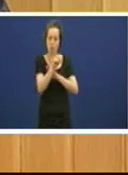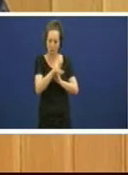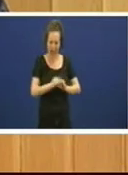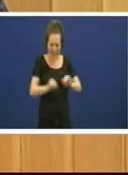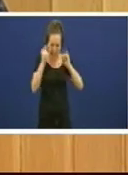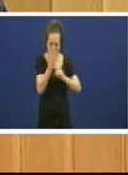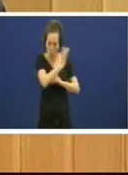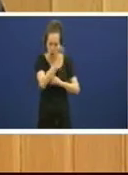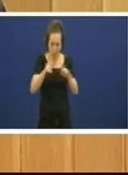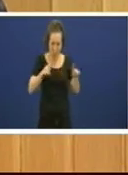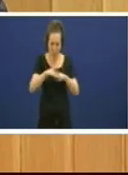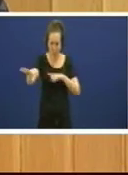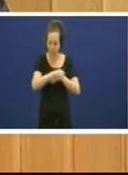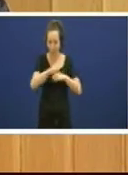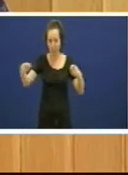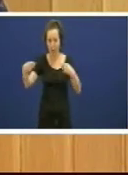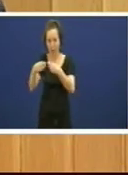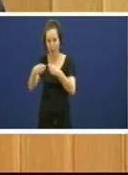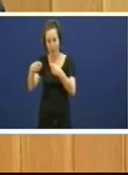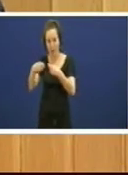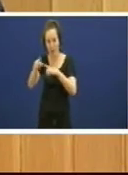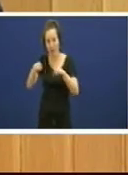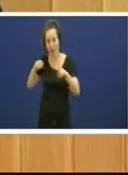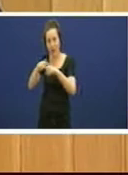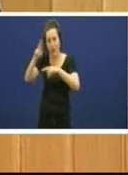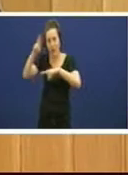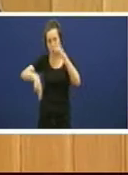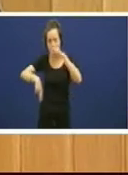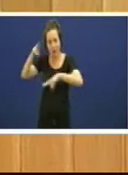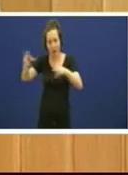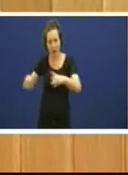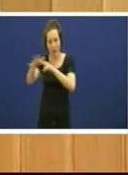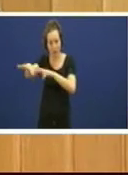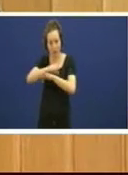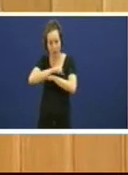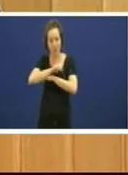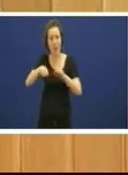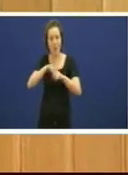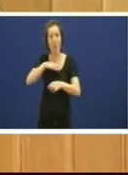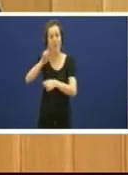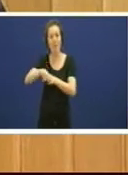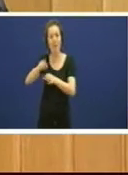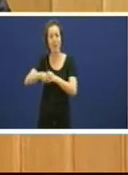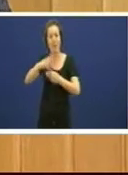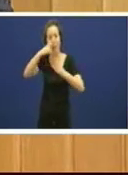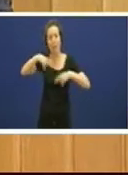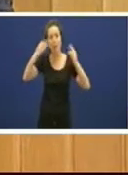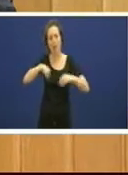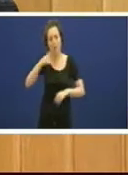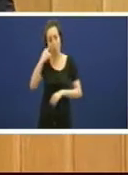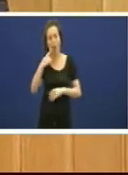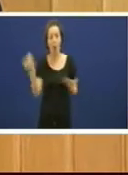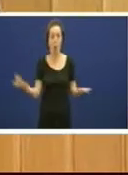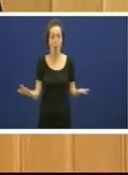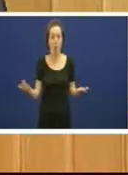participacións de Nova Galicia a banco para ceder xa a Caixa para que haxe unha participación pública no banco do que estamos a falar